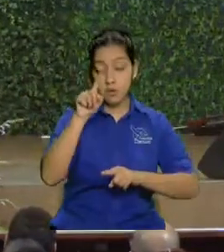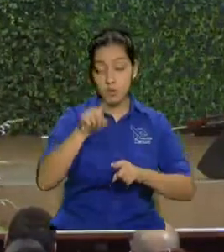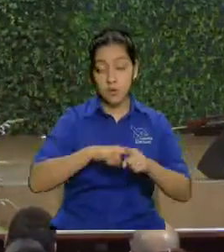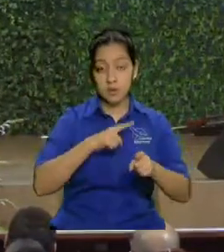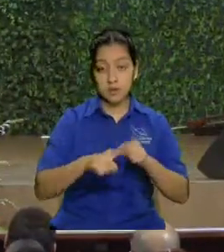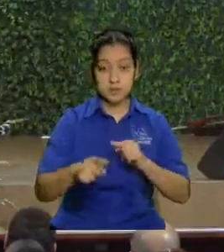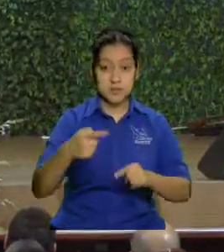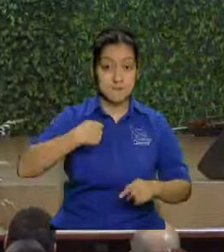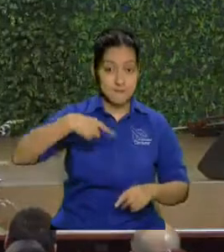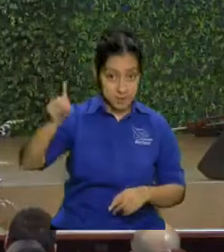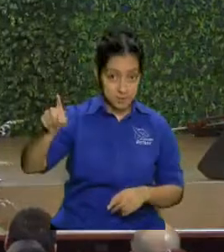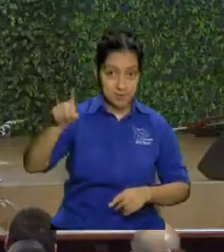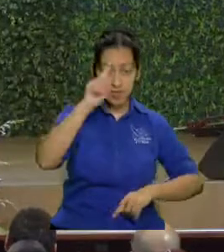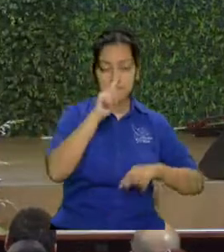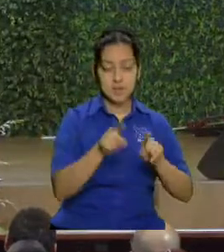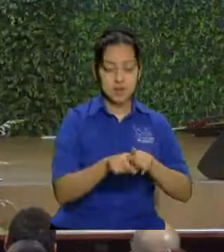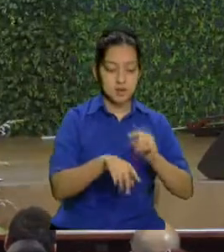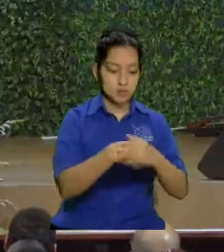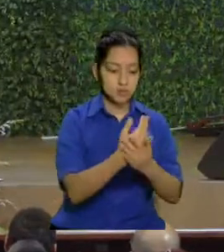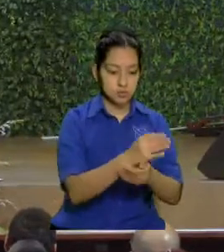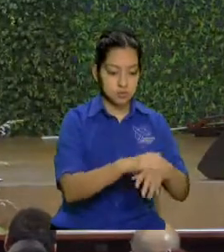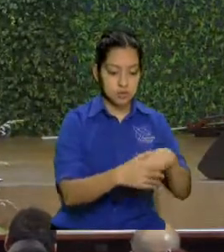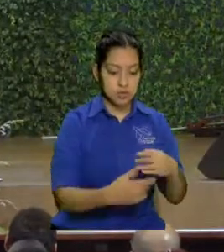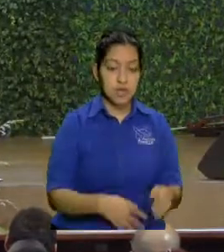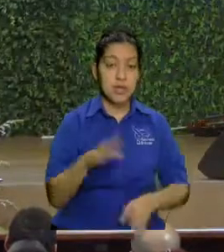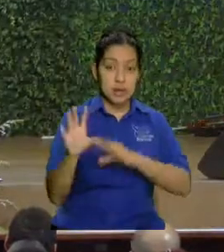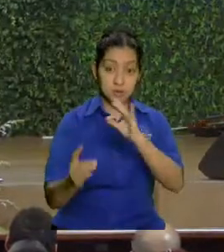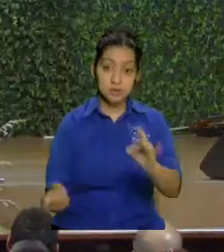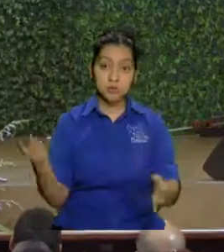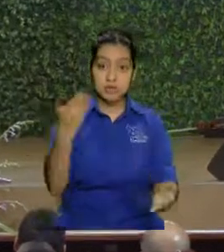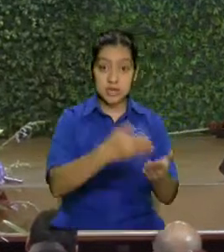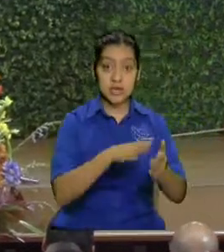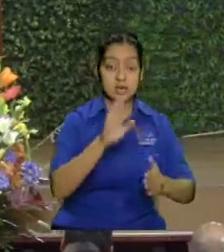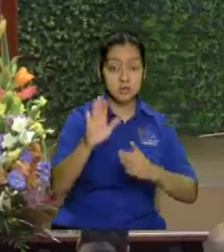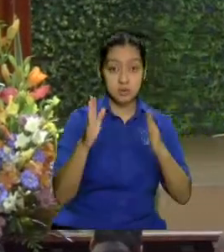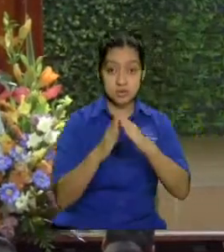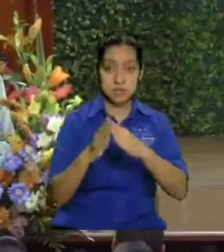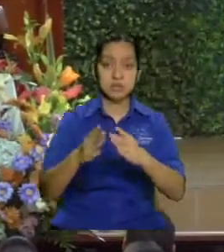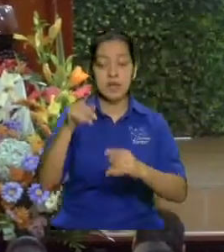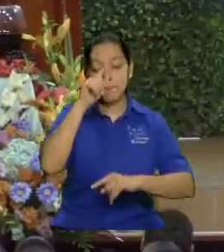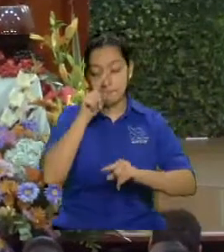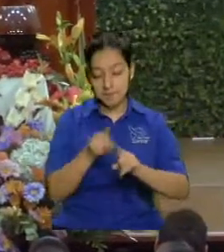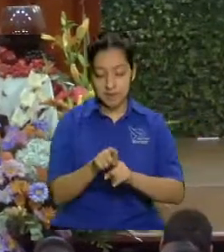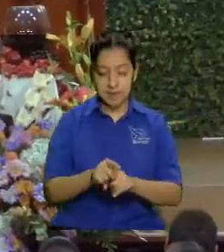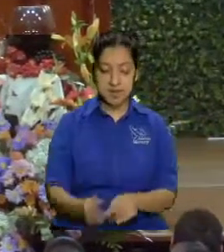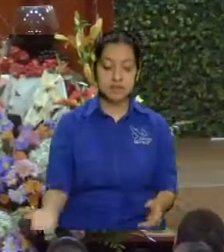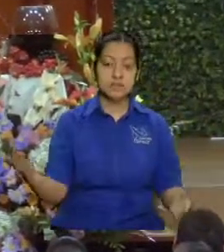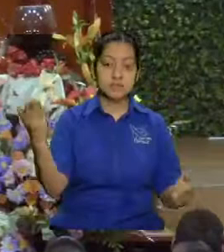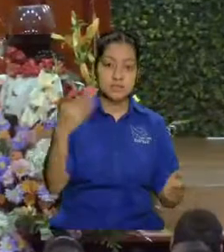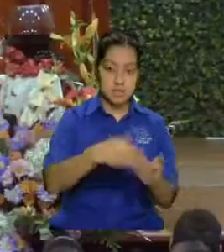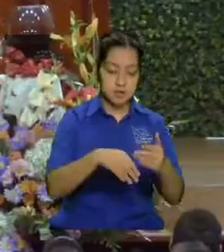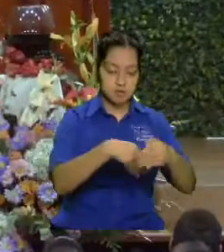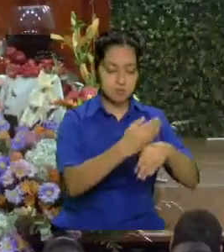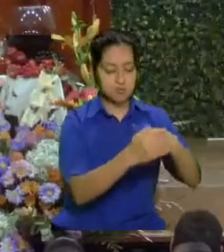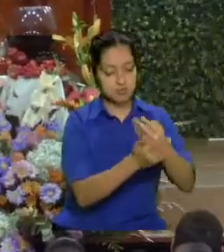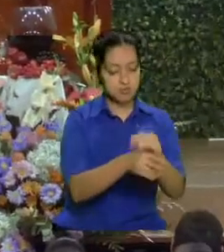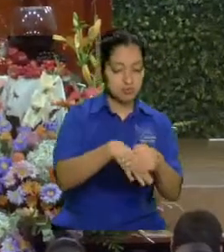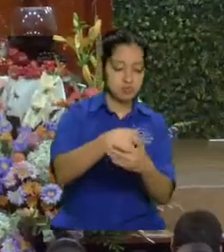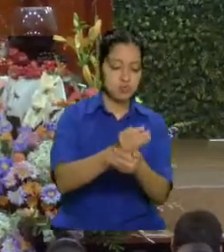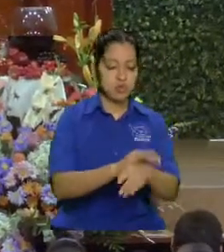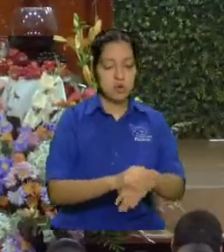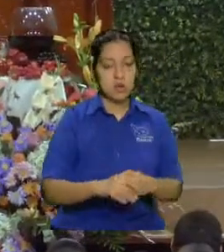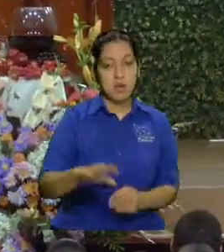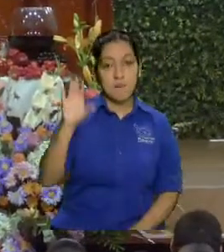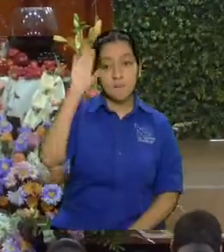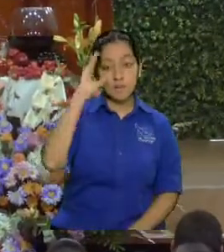vuelven a lavar y algunos llegan a su casa y se siguen lavando porque ellos saben que ellos pueden estar llevando microorganismos que pueden ser nocivos